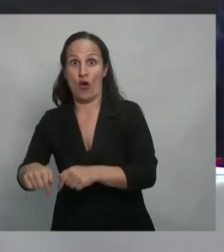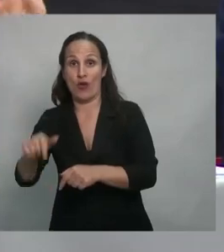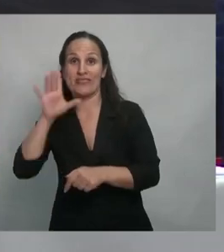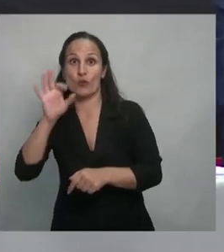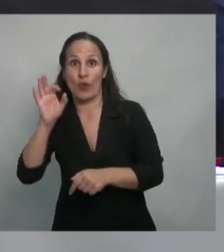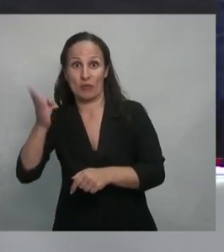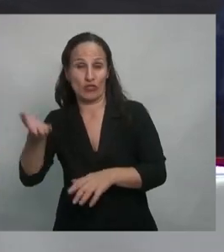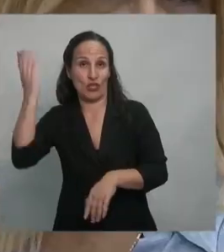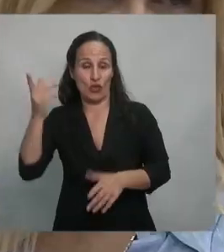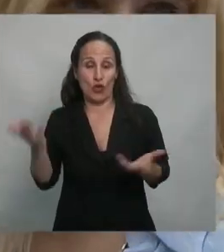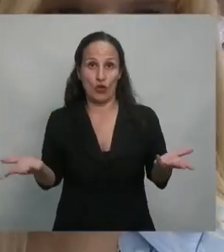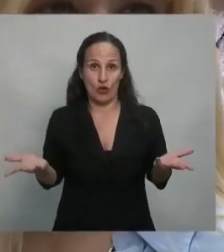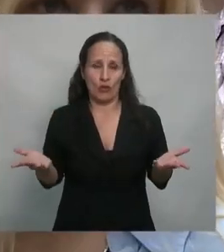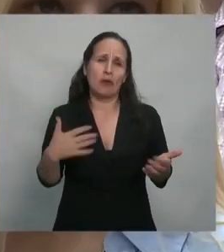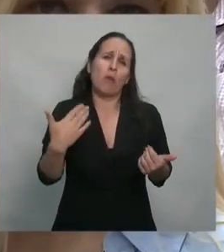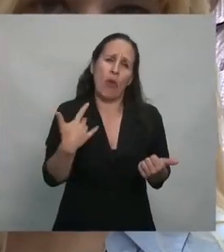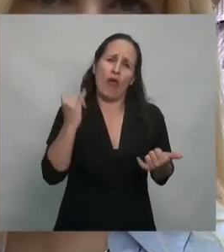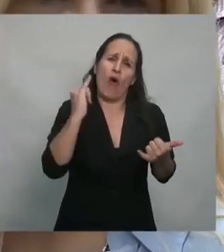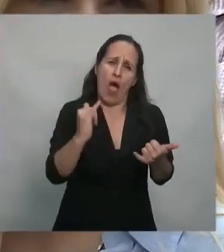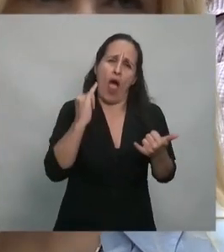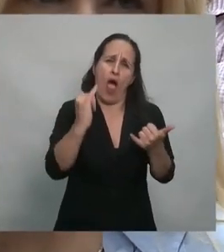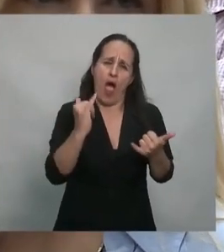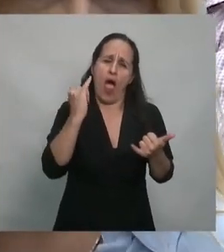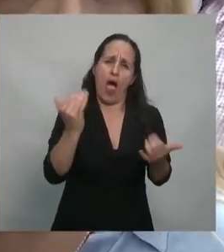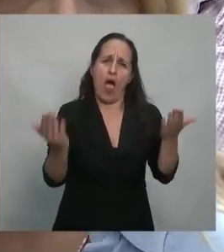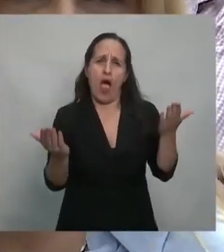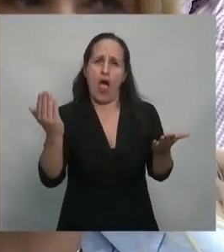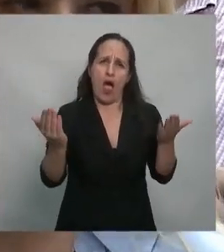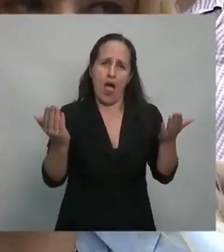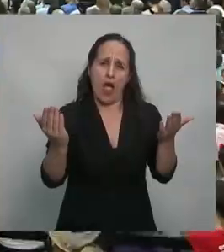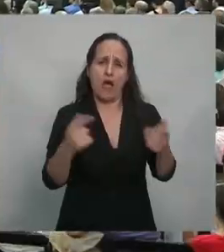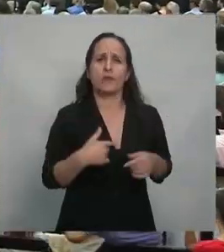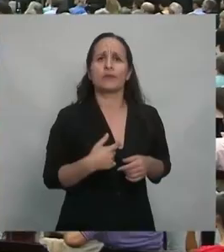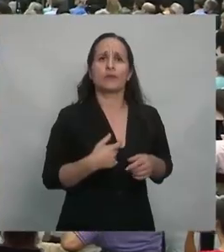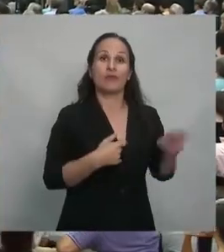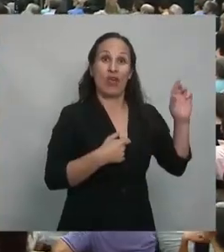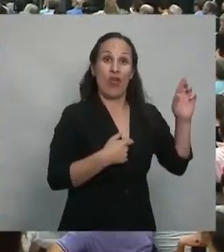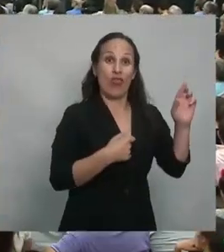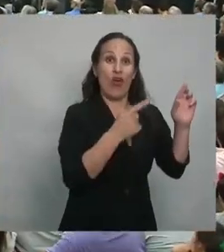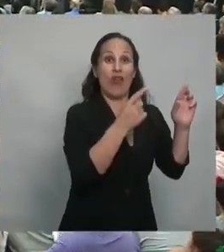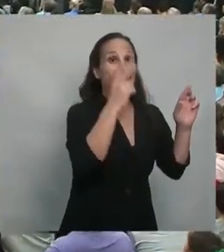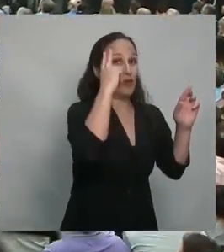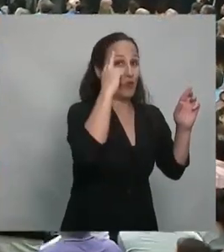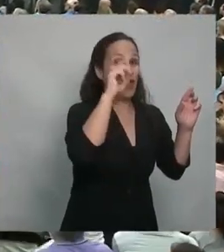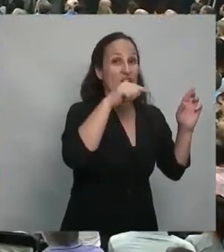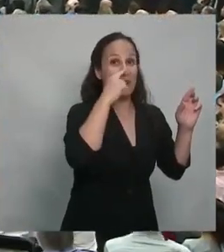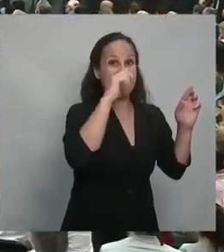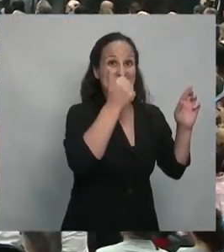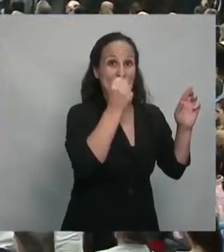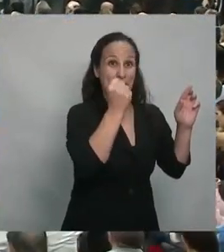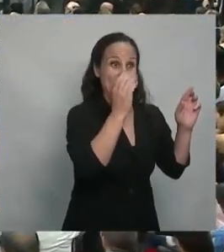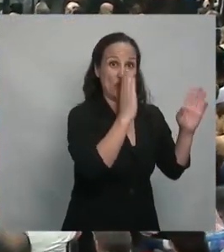Y bueno, podríamos seguir el tipo de cambio, un dólar estaba en 9,76 pesos